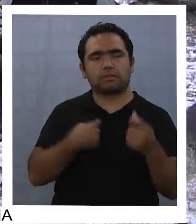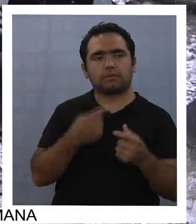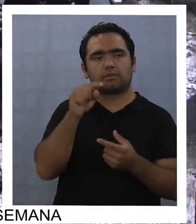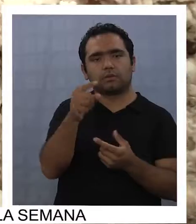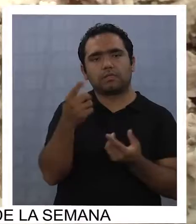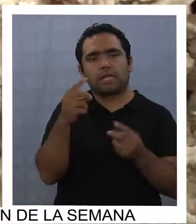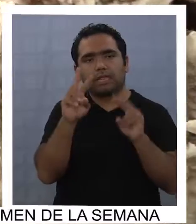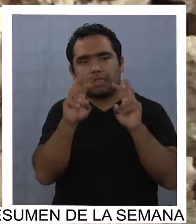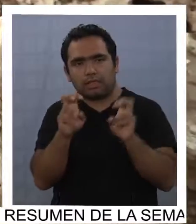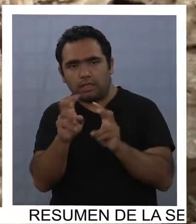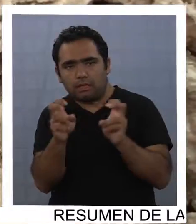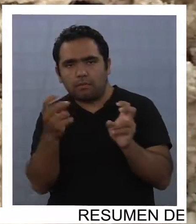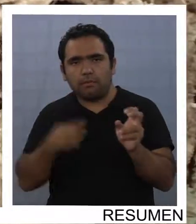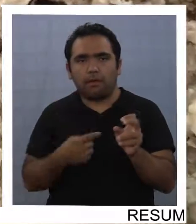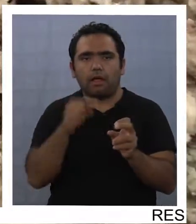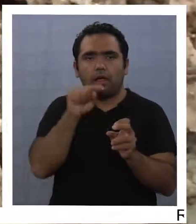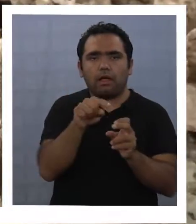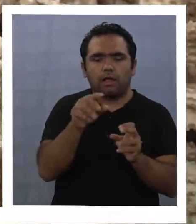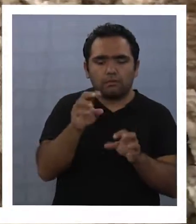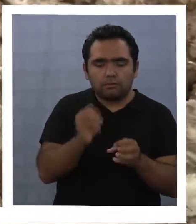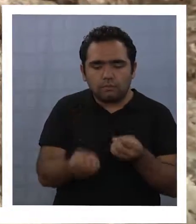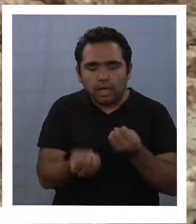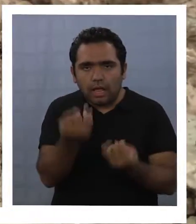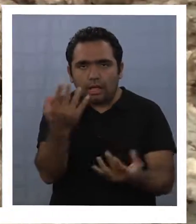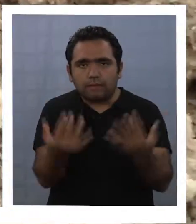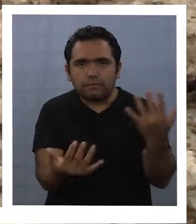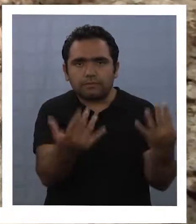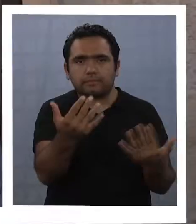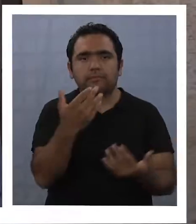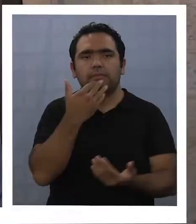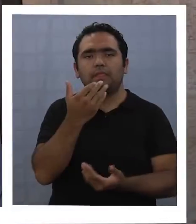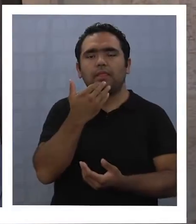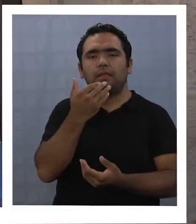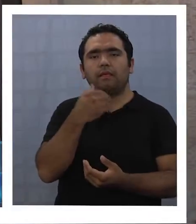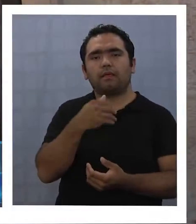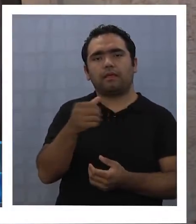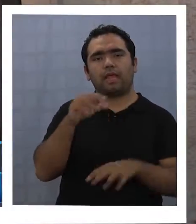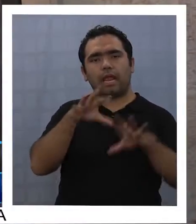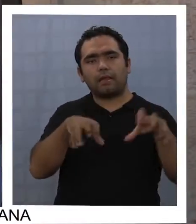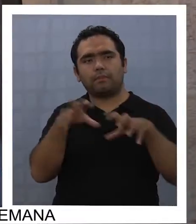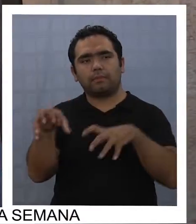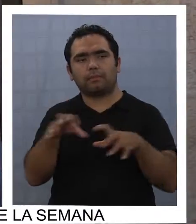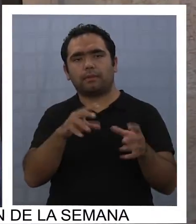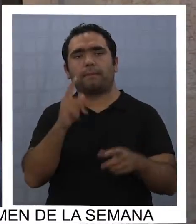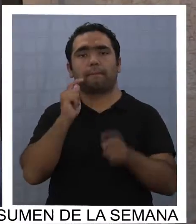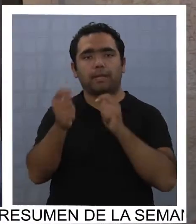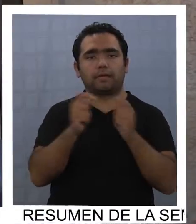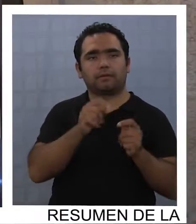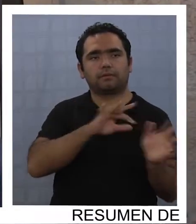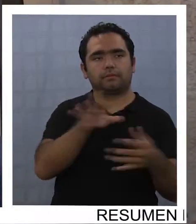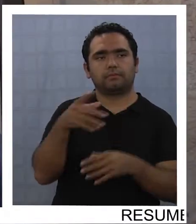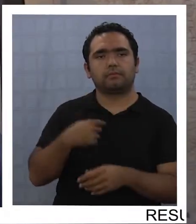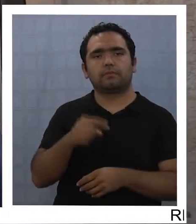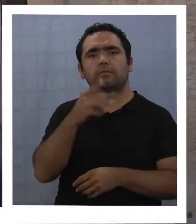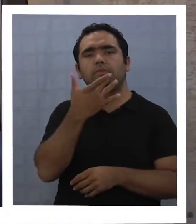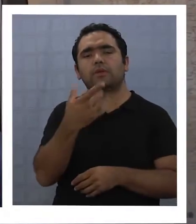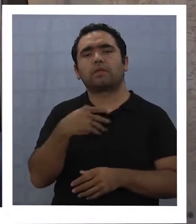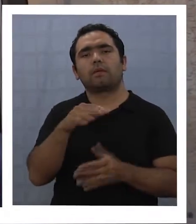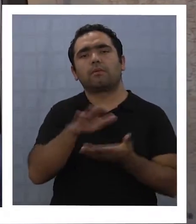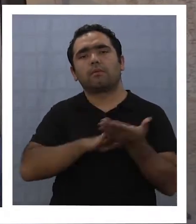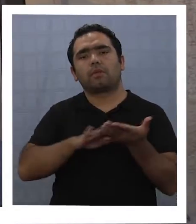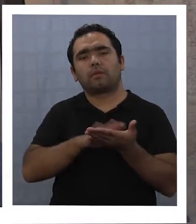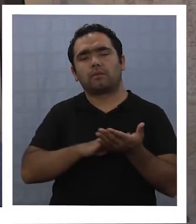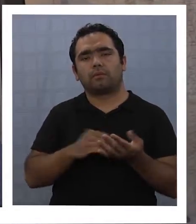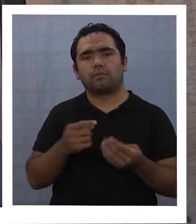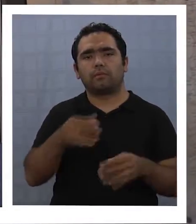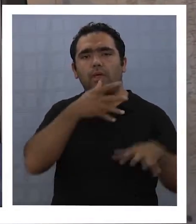como las algas y la fauna también están en peligro. Que se corta la raíz del guiro, de la